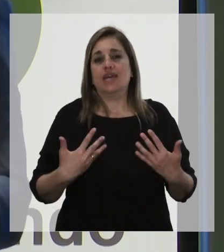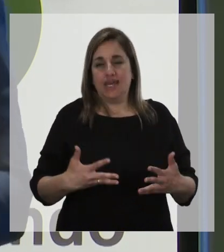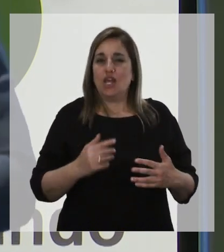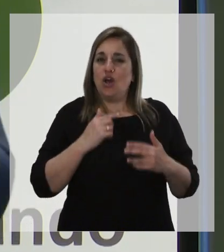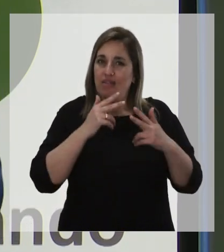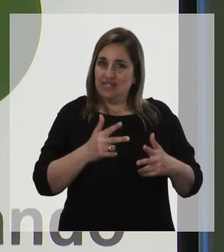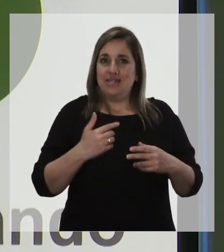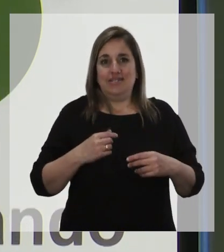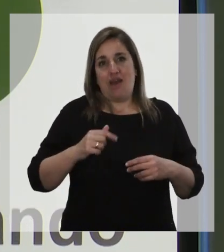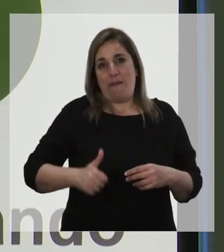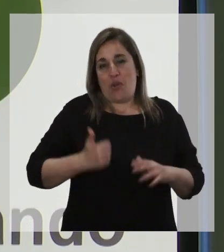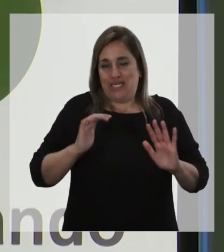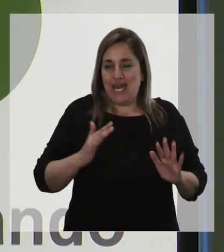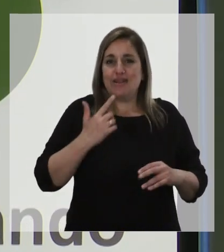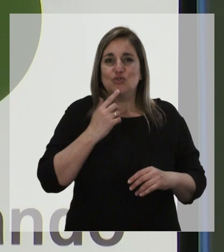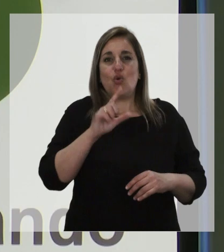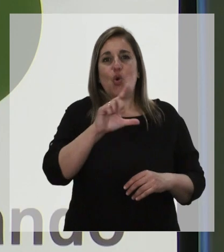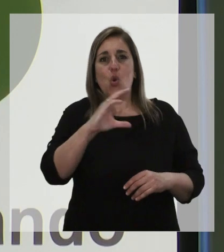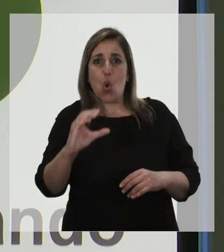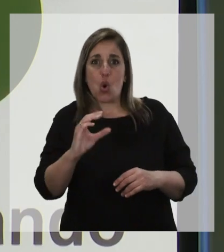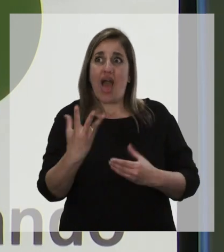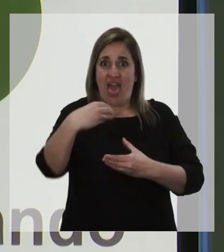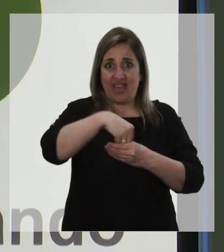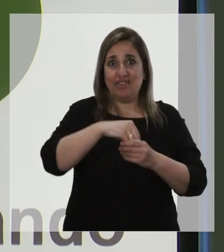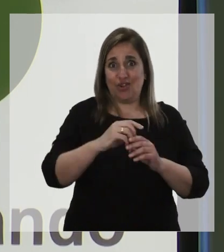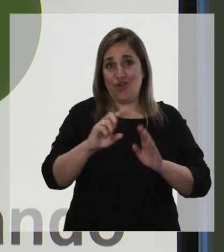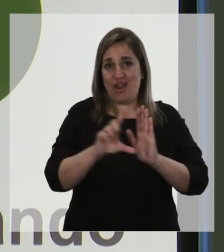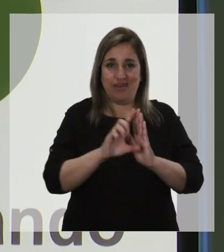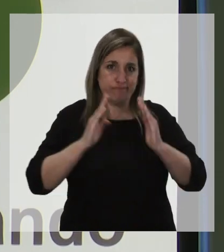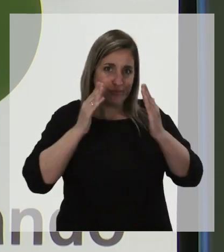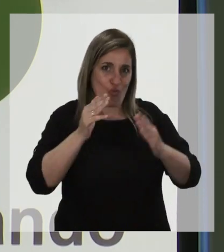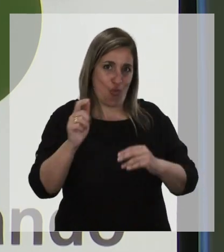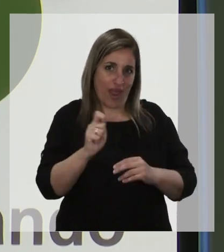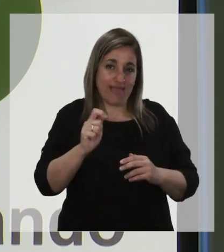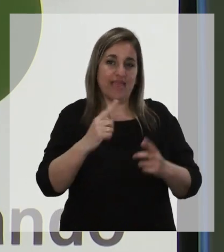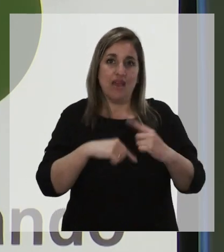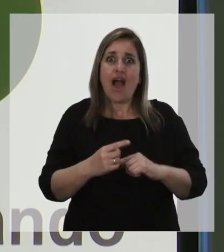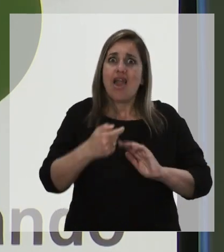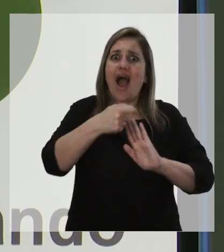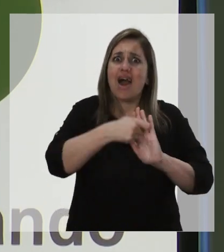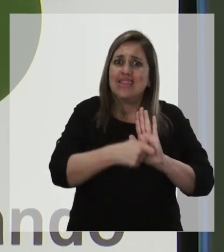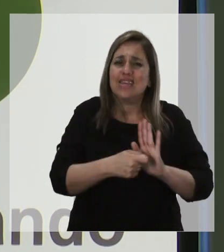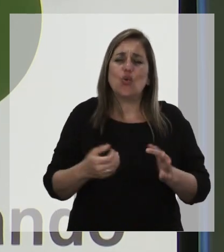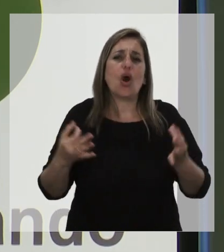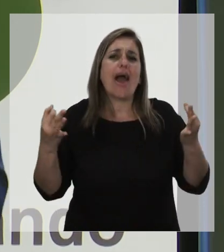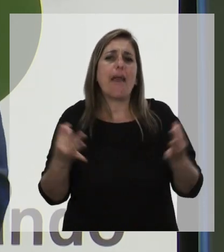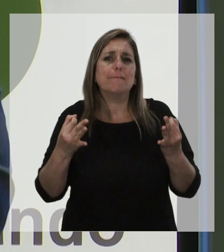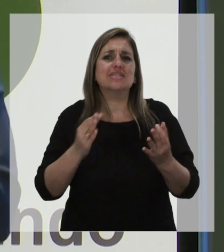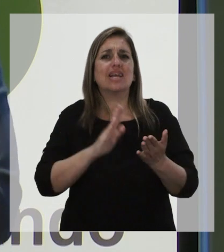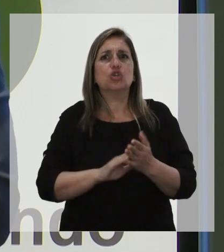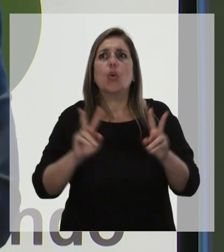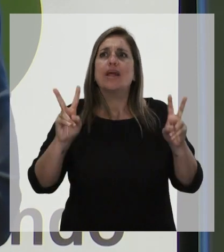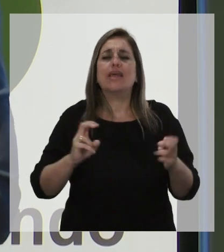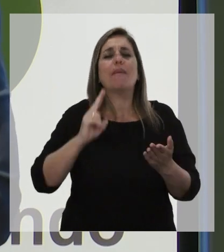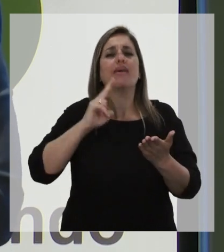pasar un chivo, pero la ley de urgente consideración, la LUC, tiene específicamente artículos que hace al